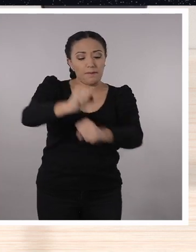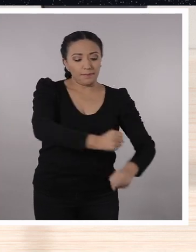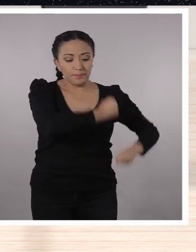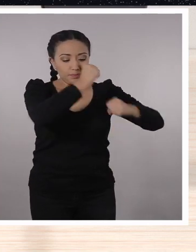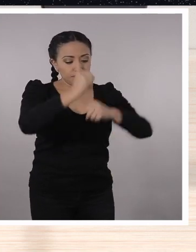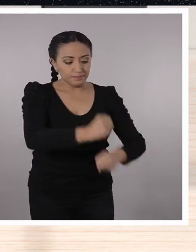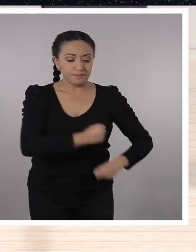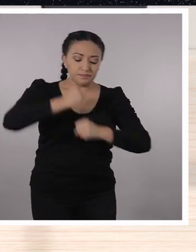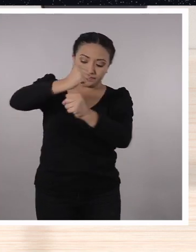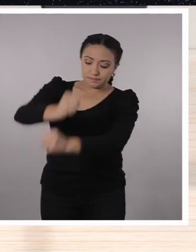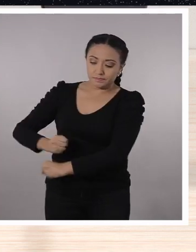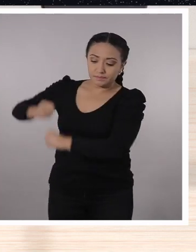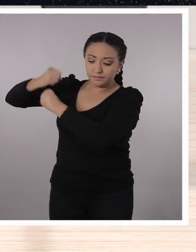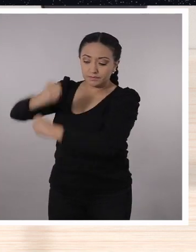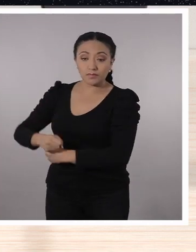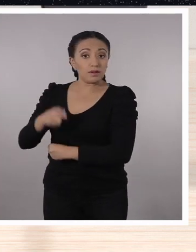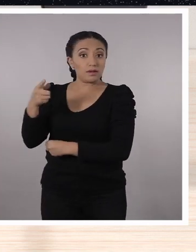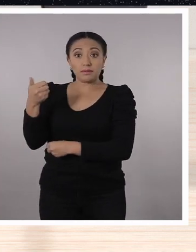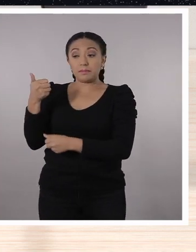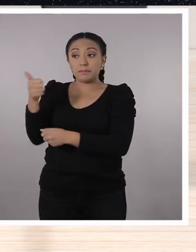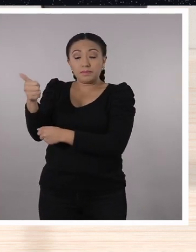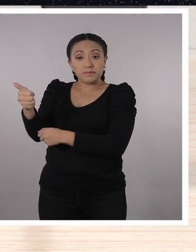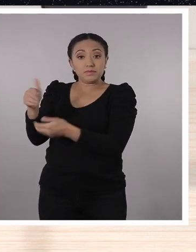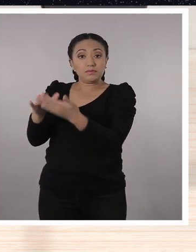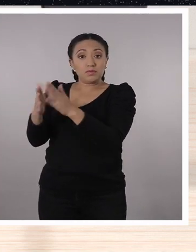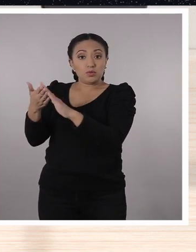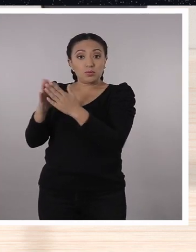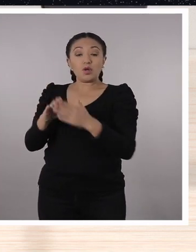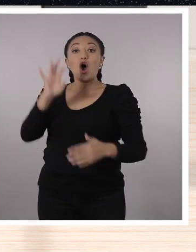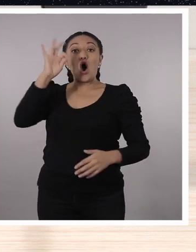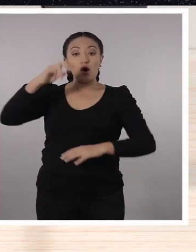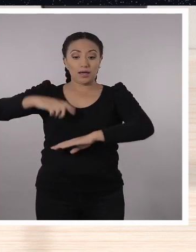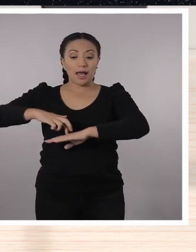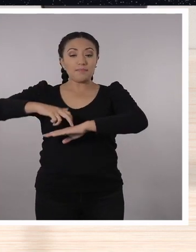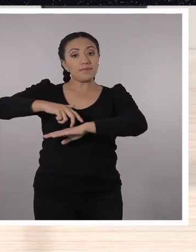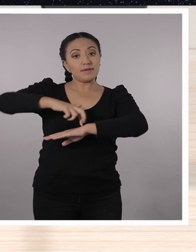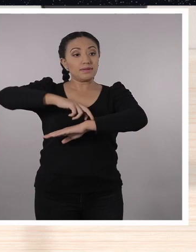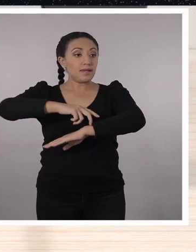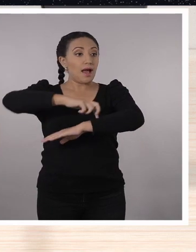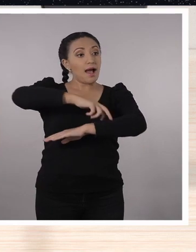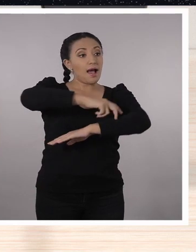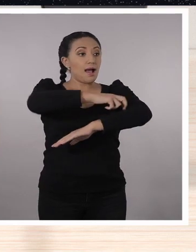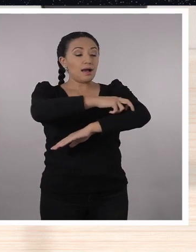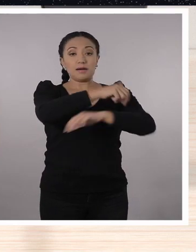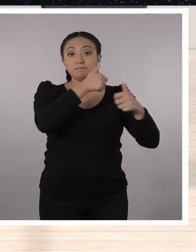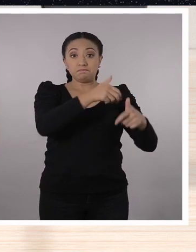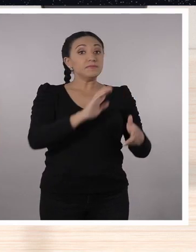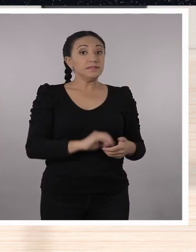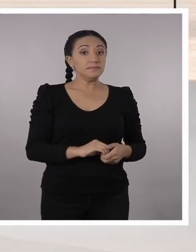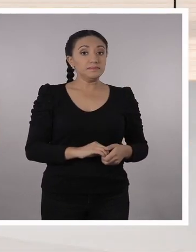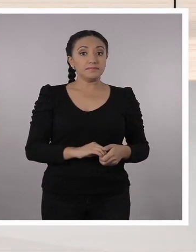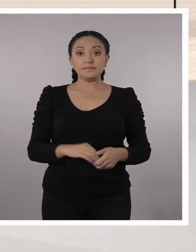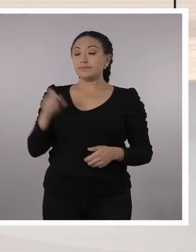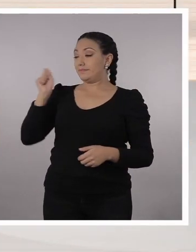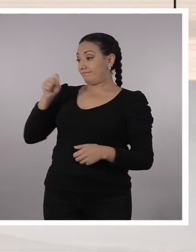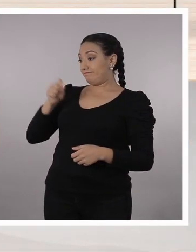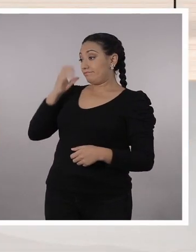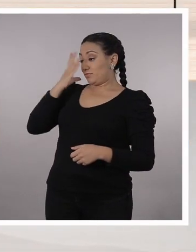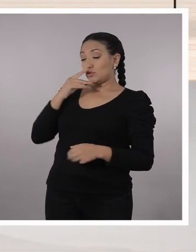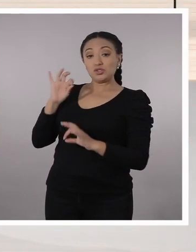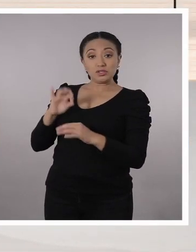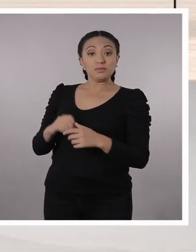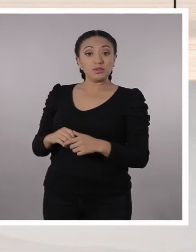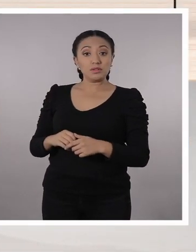comunidades son las que nos llevan por ahí. O también caminar y hacer senderismo por la jungla. Muy bien. Tú has dicho algo muy bonito.